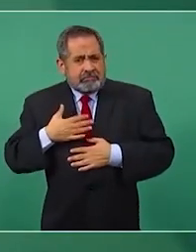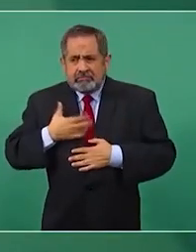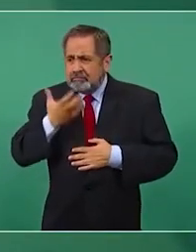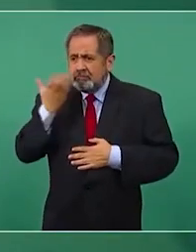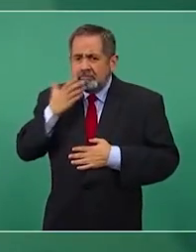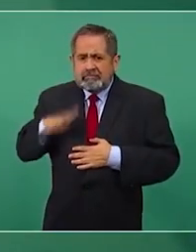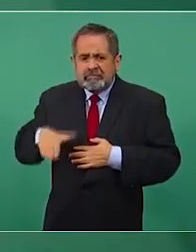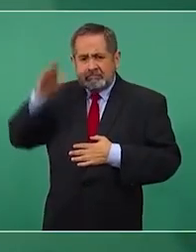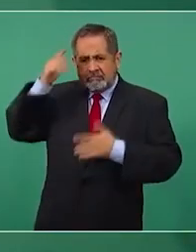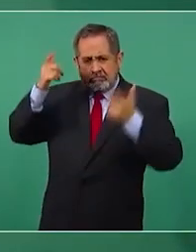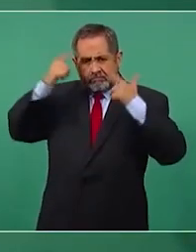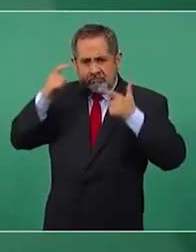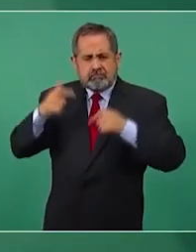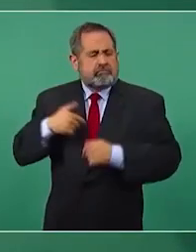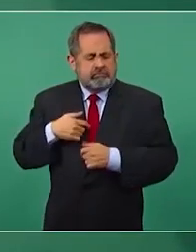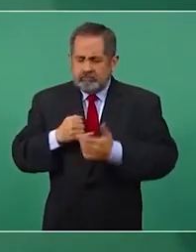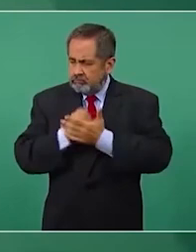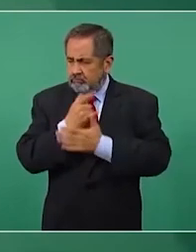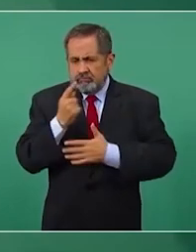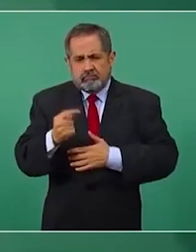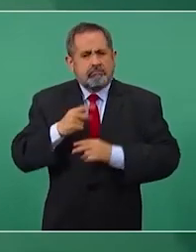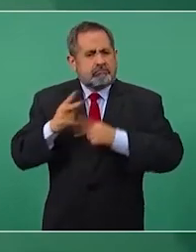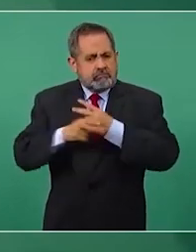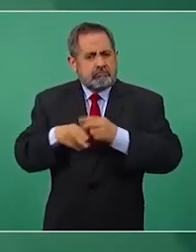Dije, no, voy a entrar con sombrero.